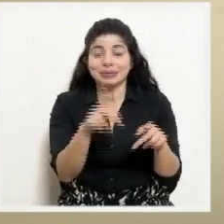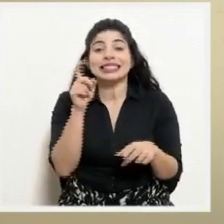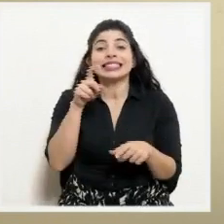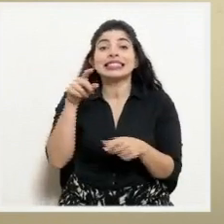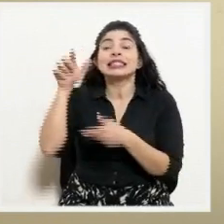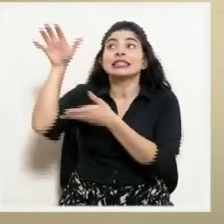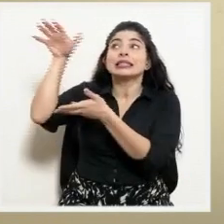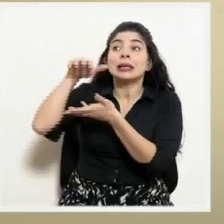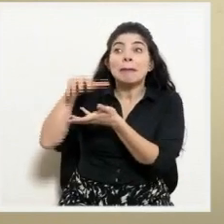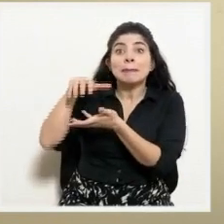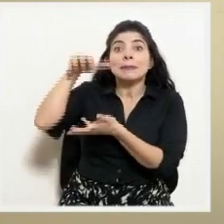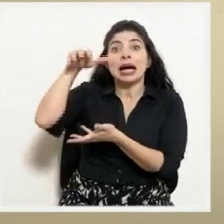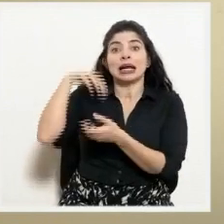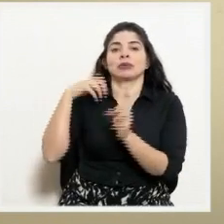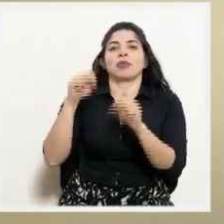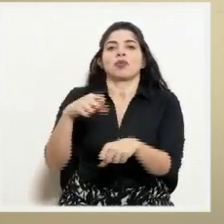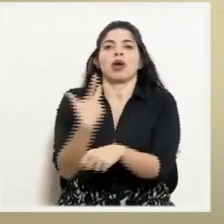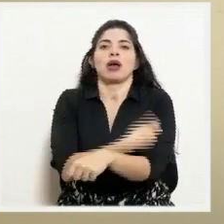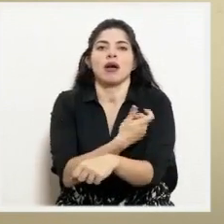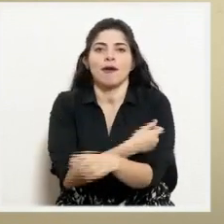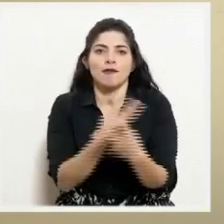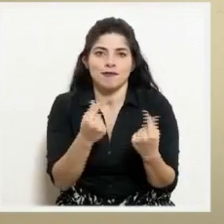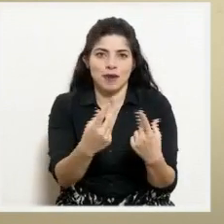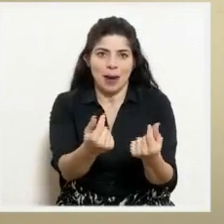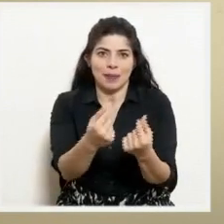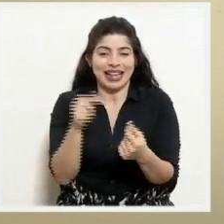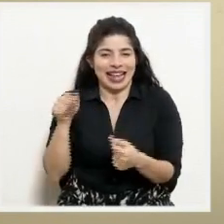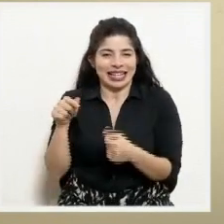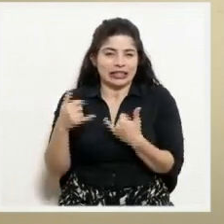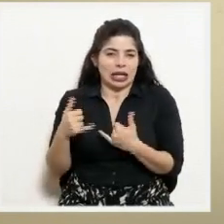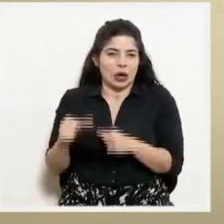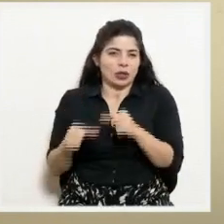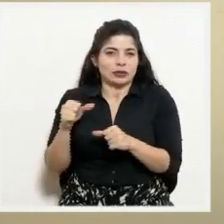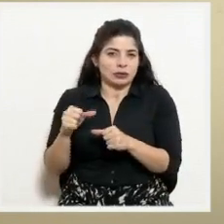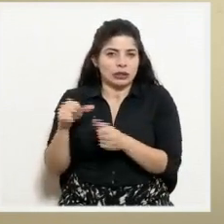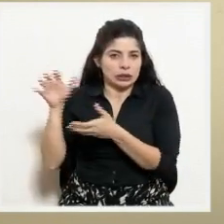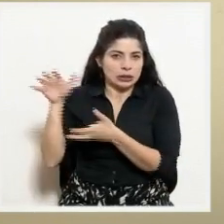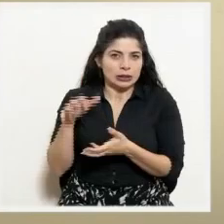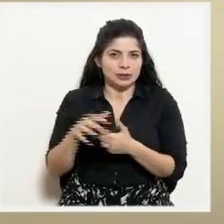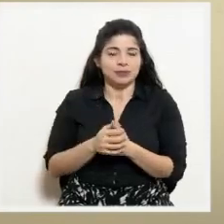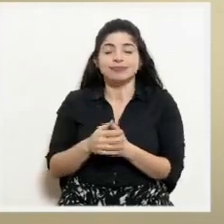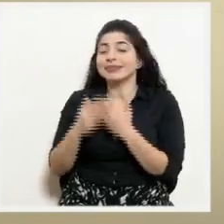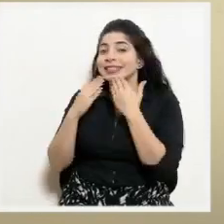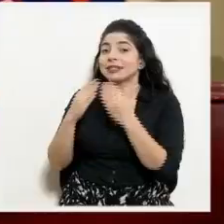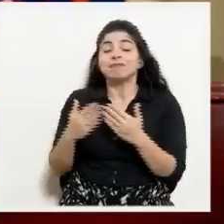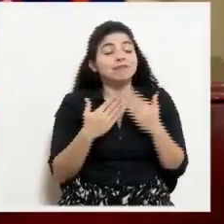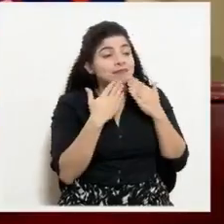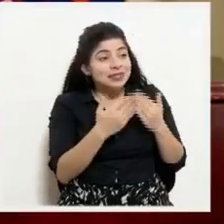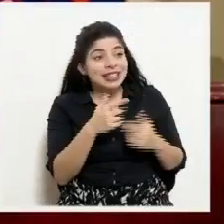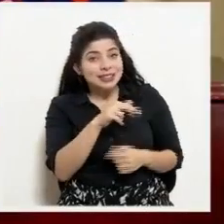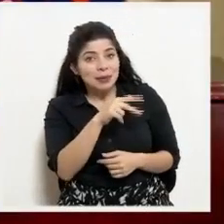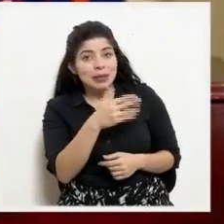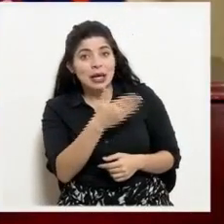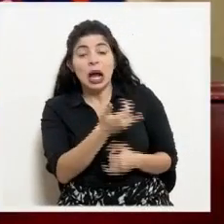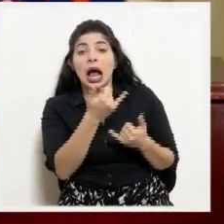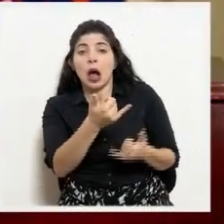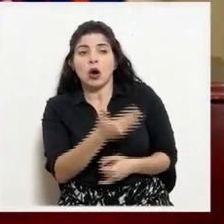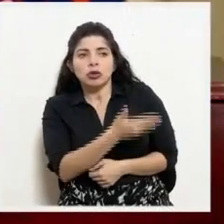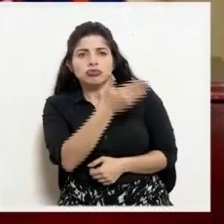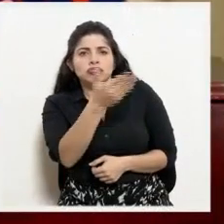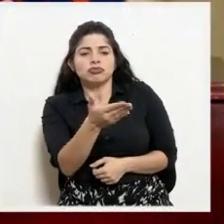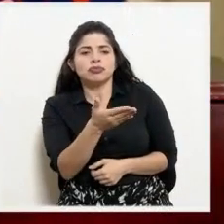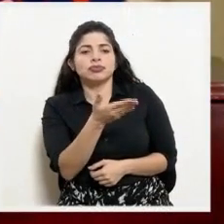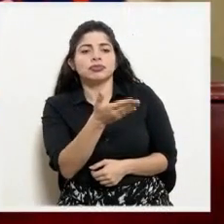dosis para poder aplicarlas e ir más rápido. Ese es el esfuerzo en el que estamos. Muchísimas gracias, colega. Ahora pasamos